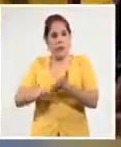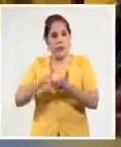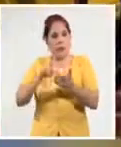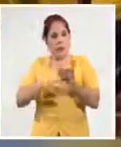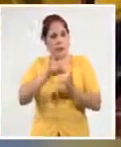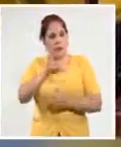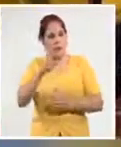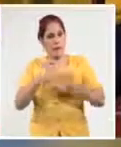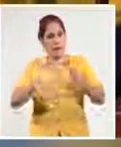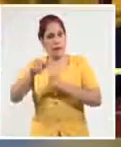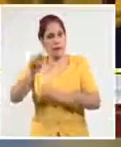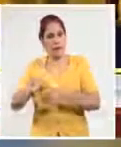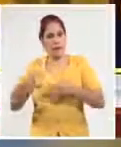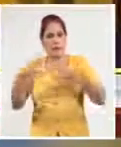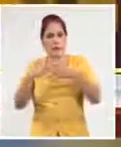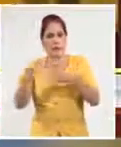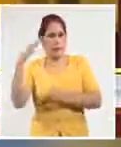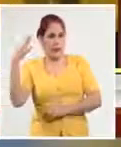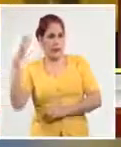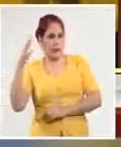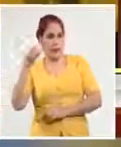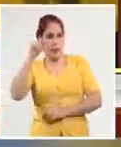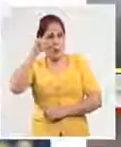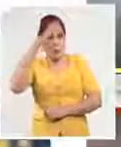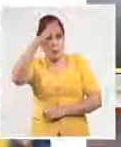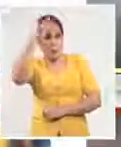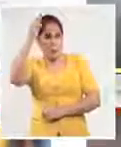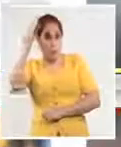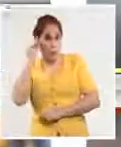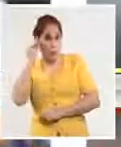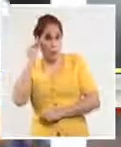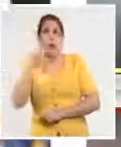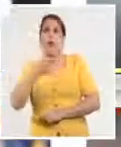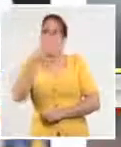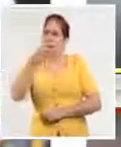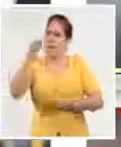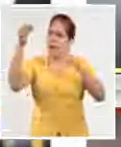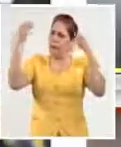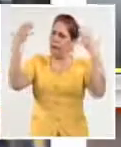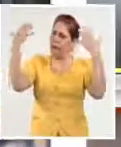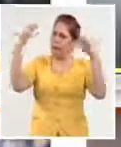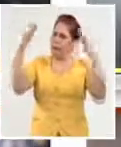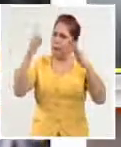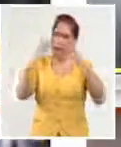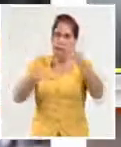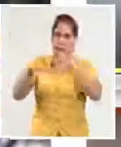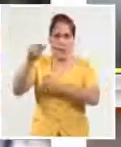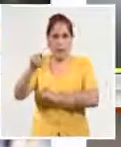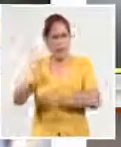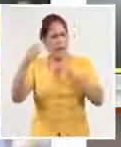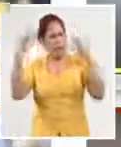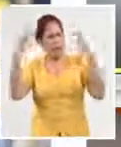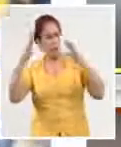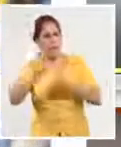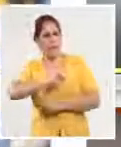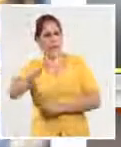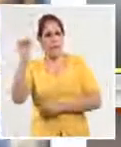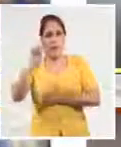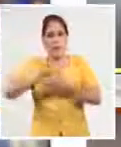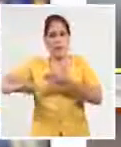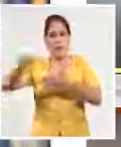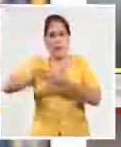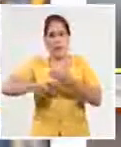Político y Ministro de Relaciones Exteriores, Bruno Rodríguez Parrilla, congratuló a la primera ministra tras la victoria electoral y